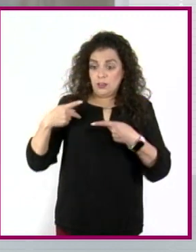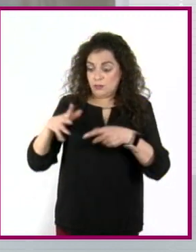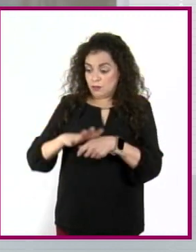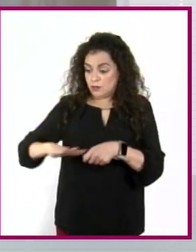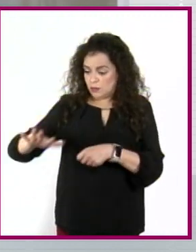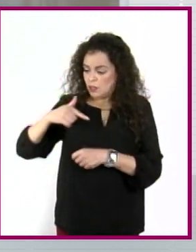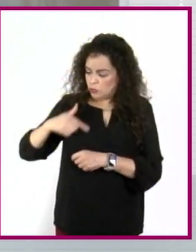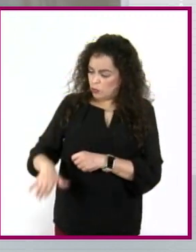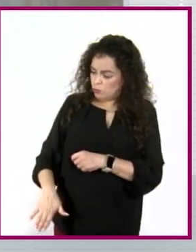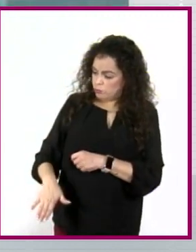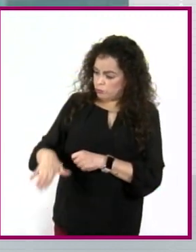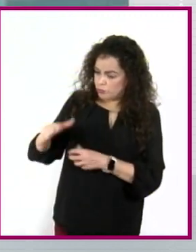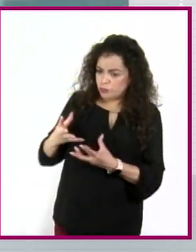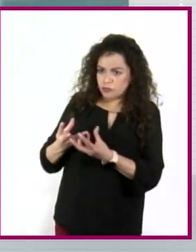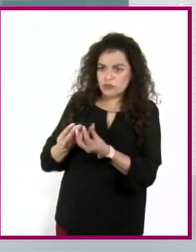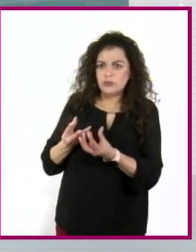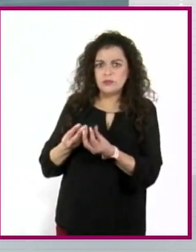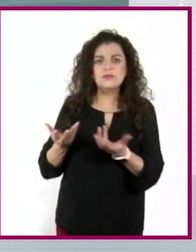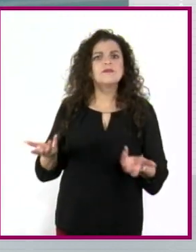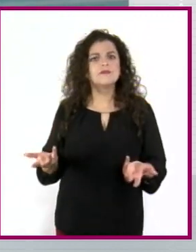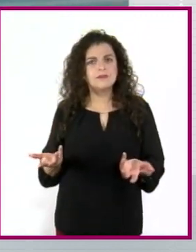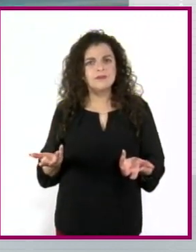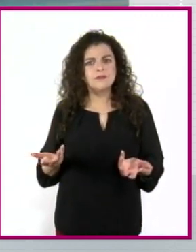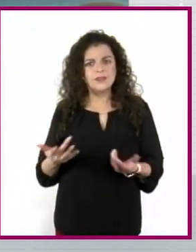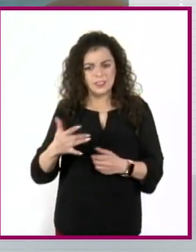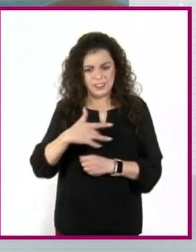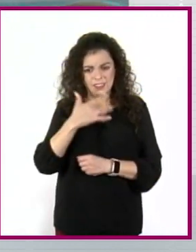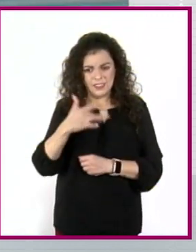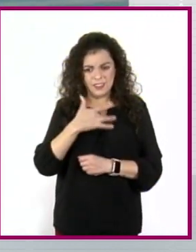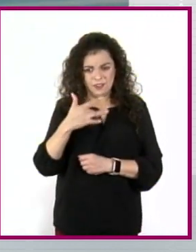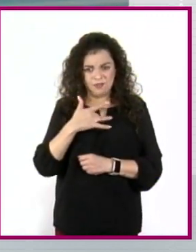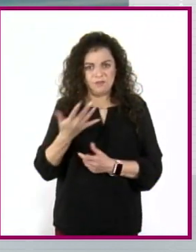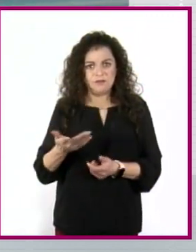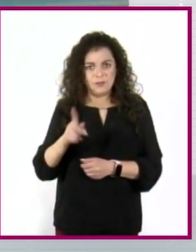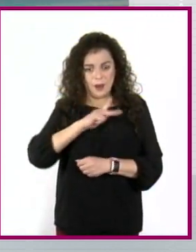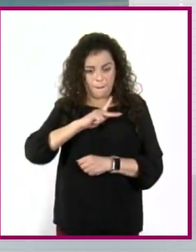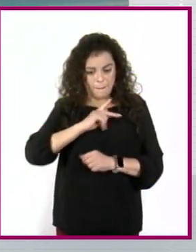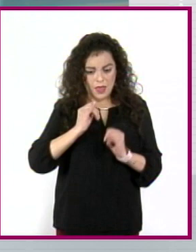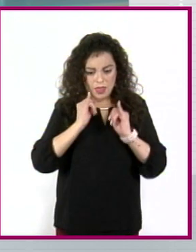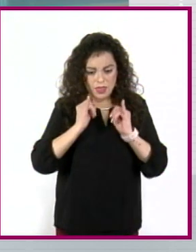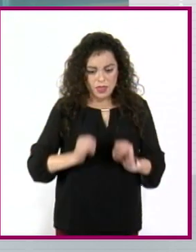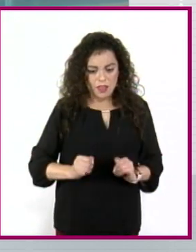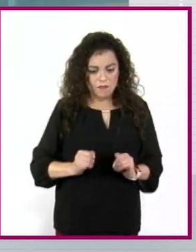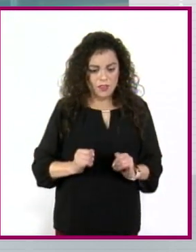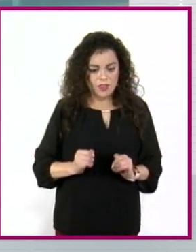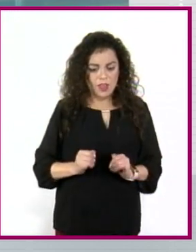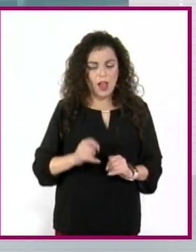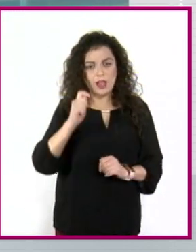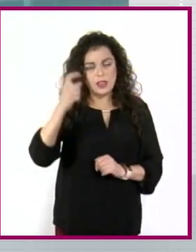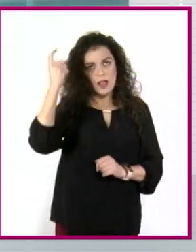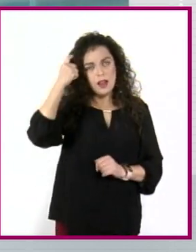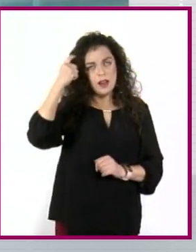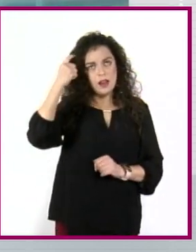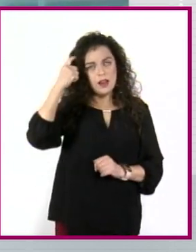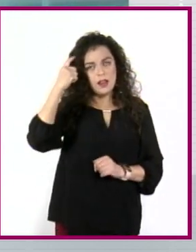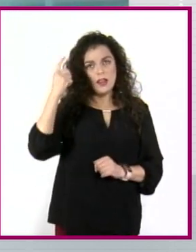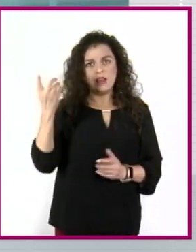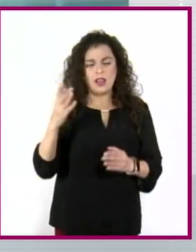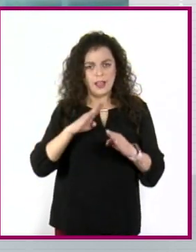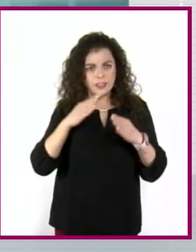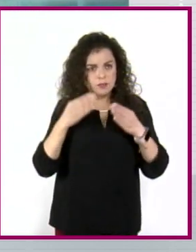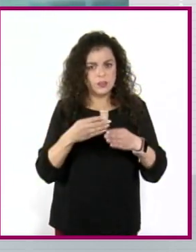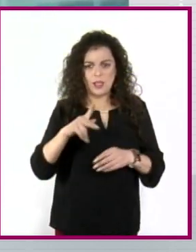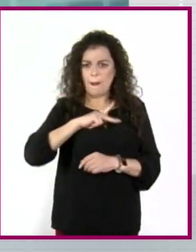qué garantías tenemos, ¿no? como individuos con una mentalidad específica, con unas